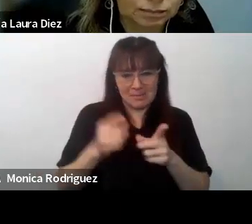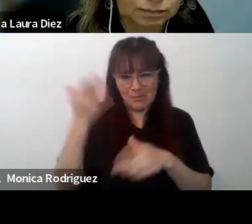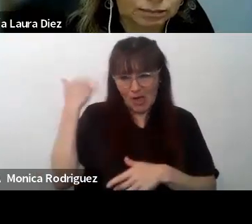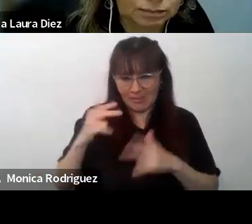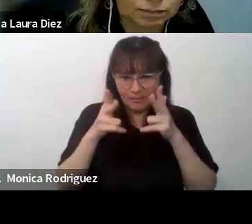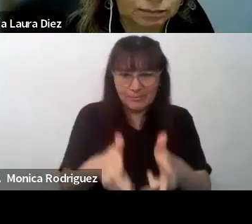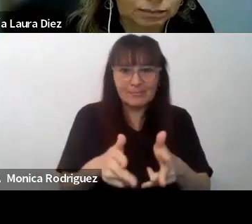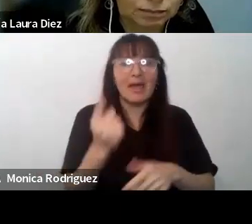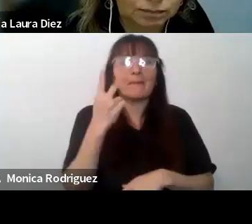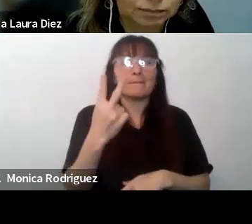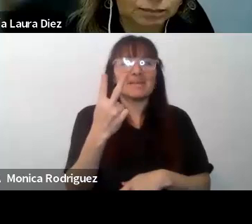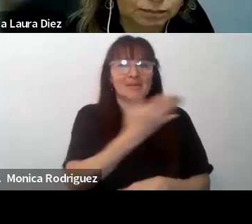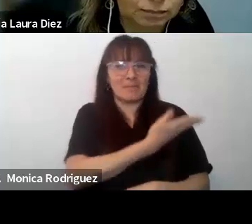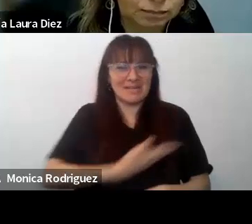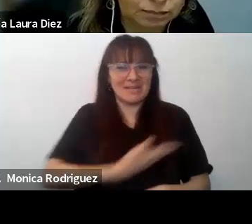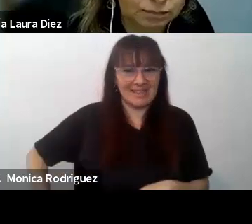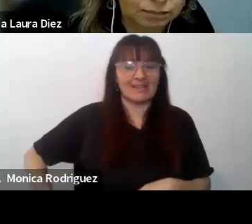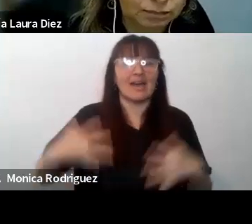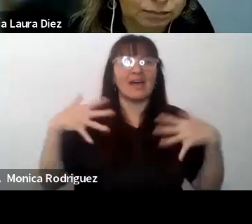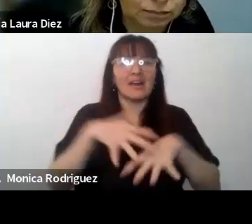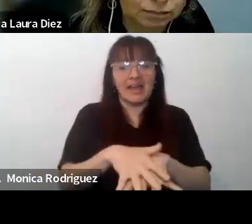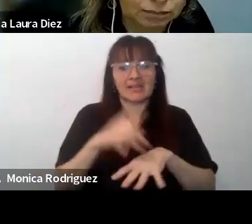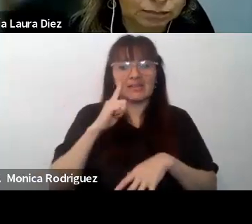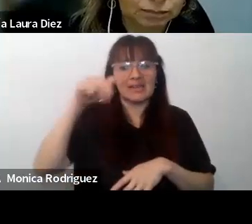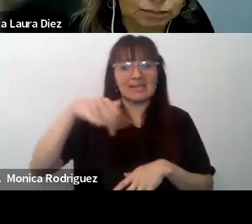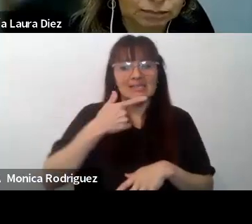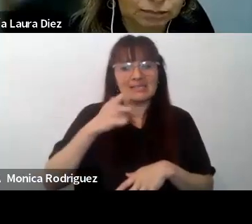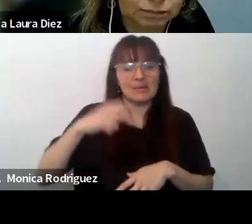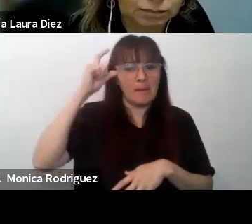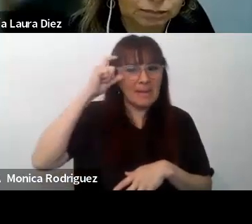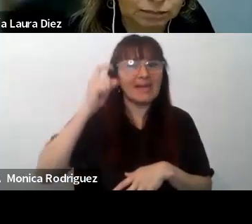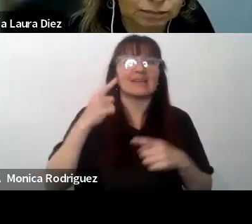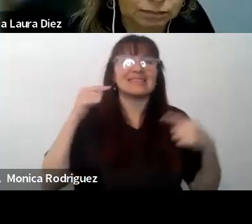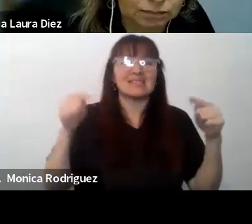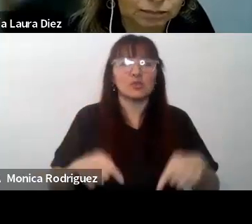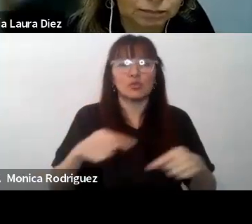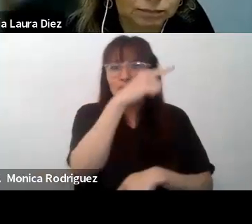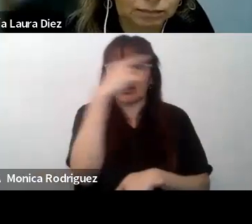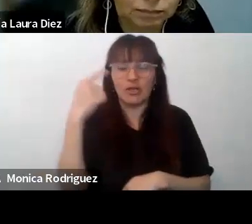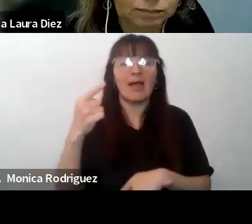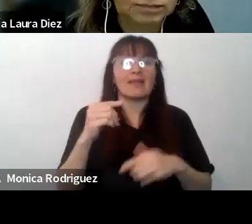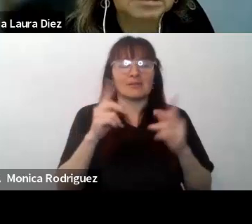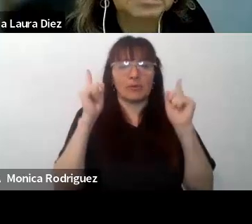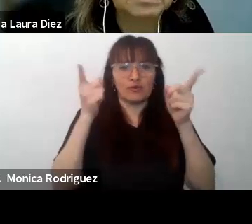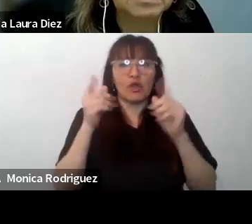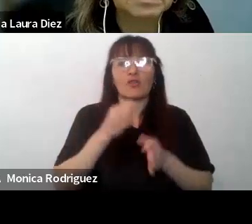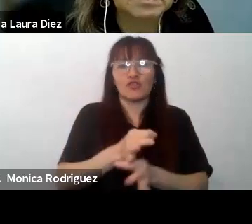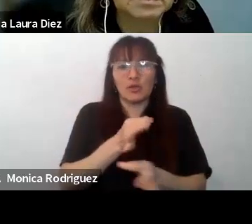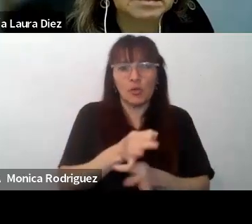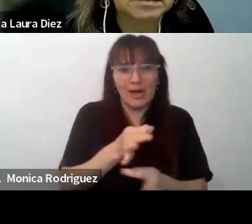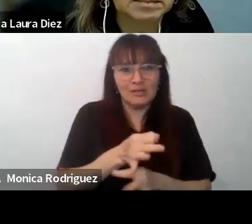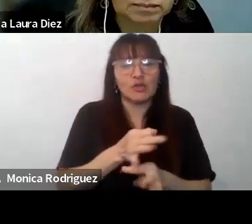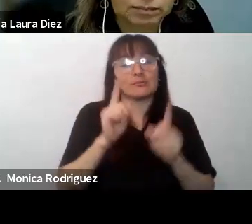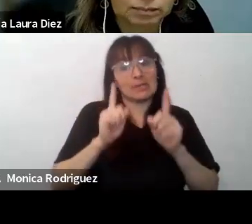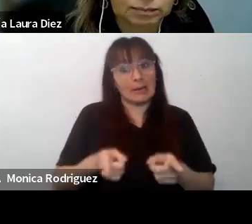vicepresidenta de la red de los INSPE, los Institutos Nacionales del Profesorado y de la Educación, y también, efectivamente,